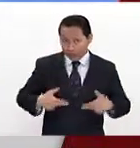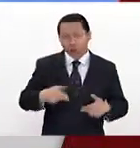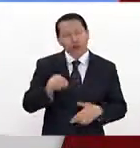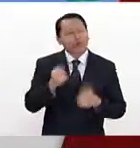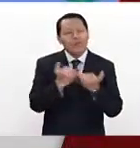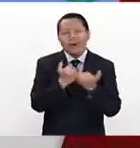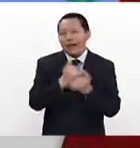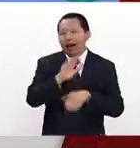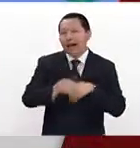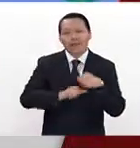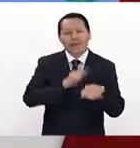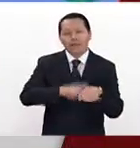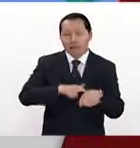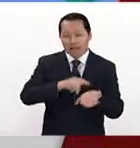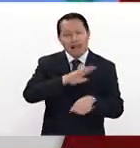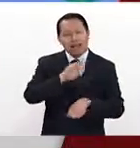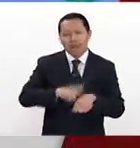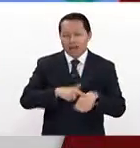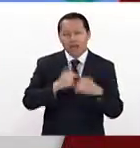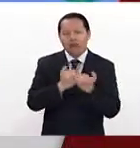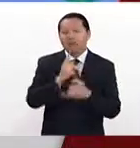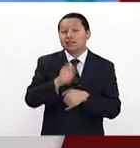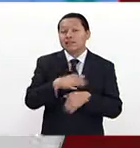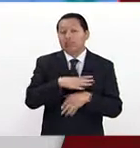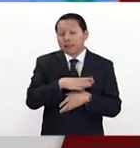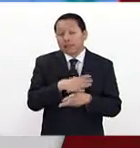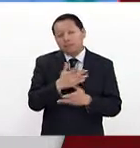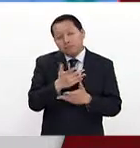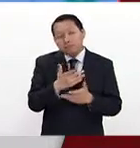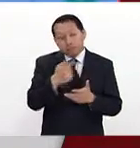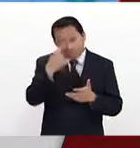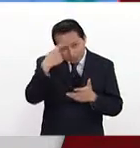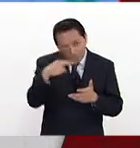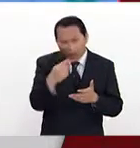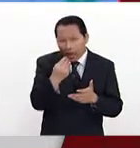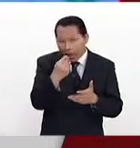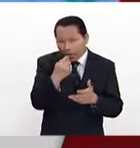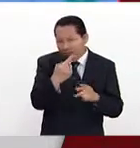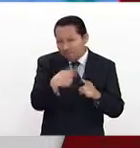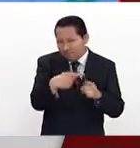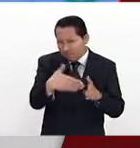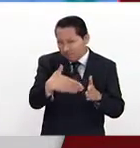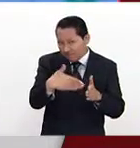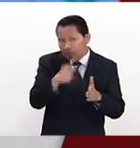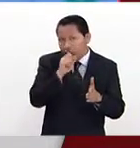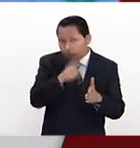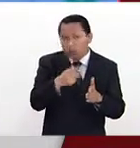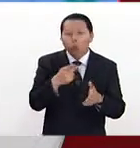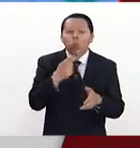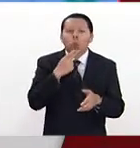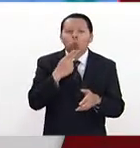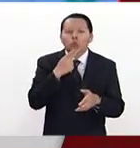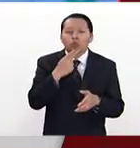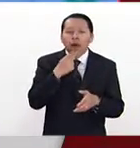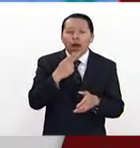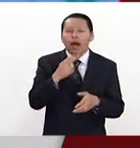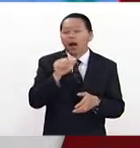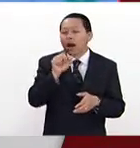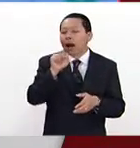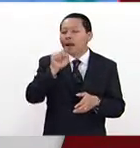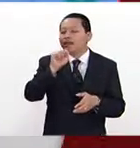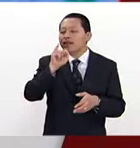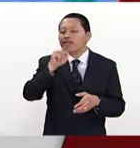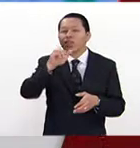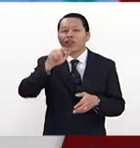animales. La industria alimentaria utiliza antibióticos para promover el